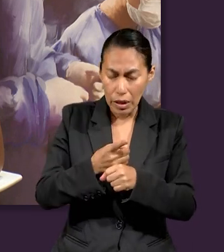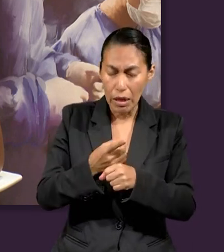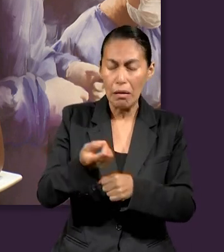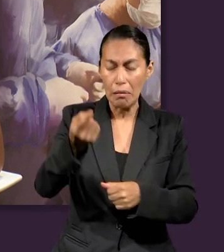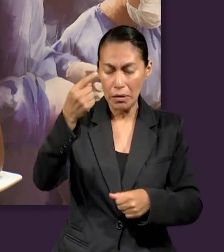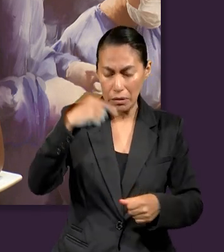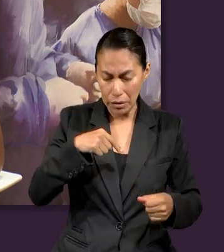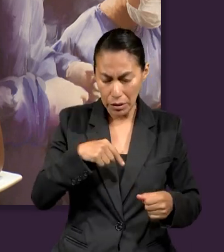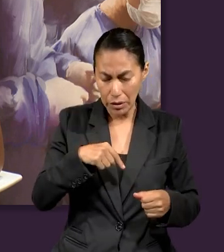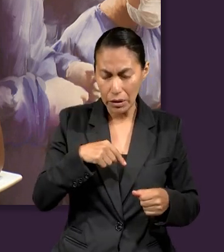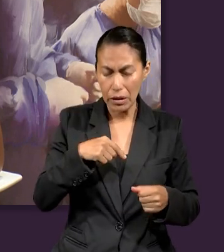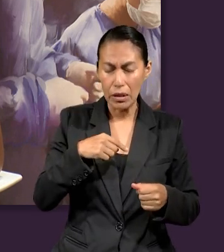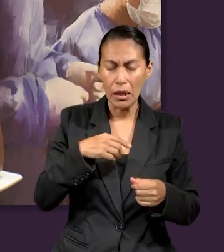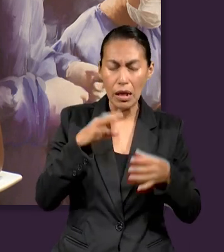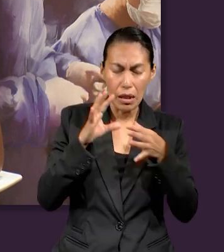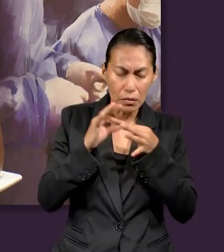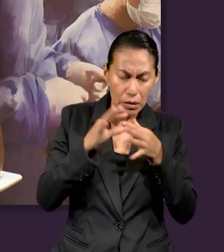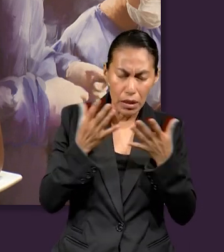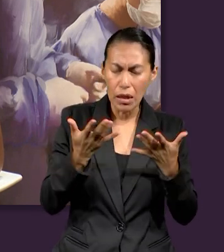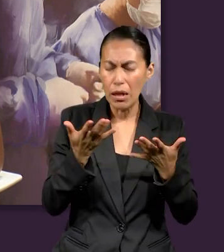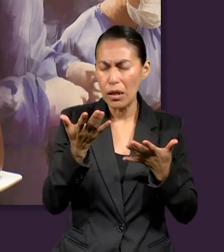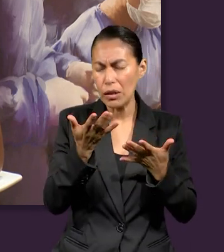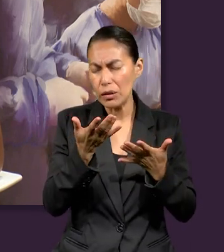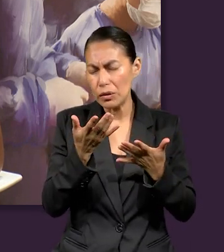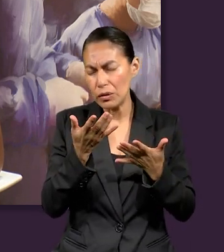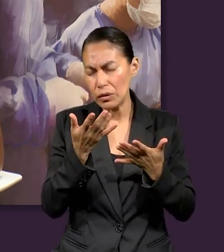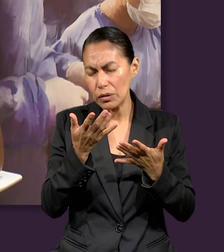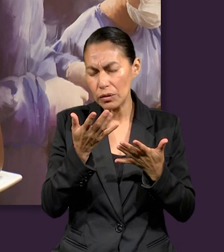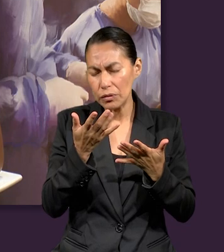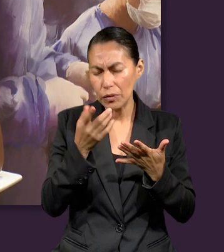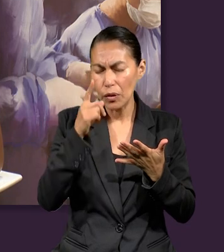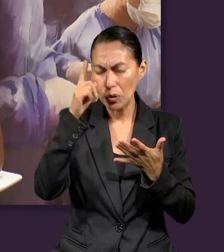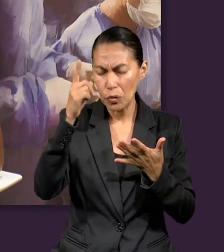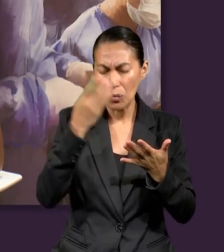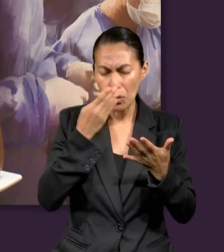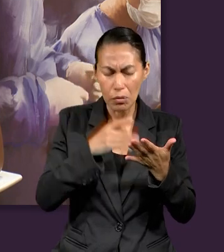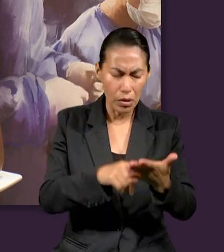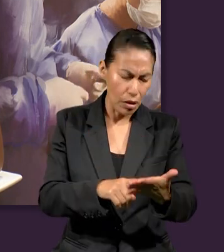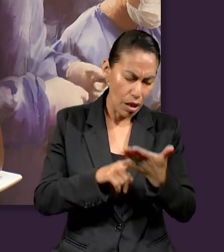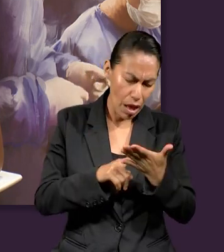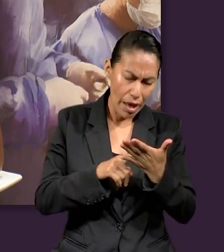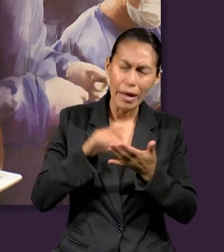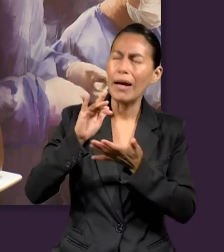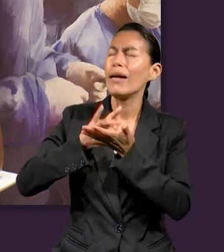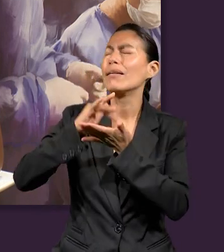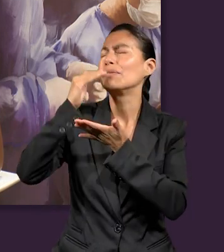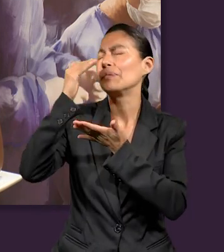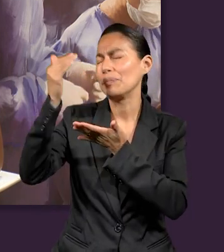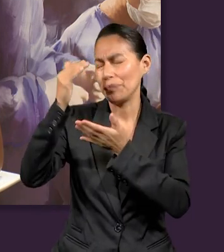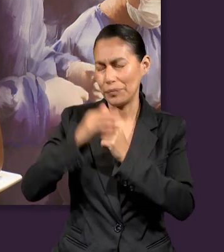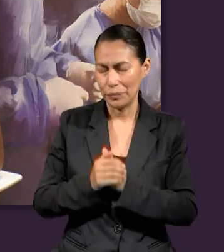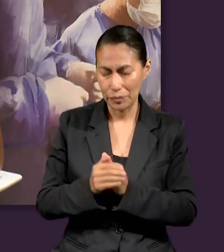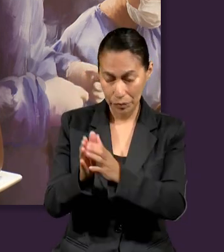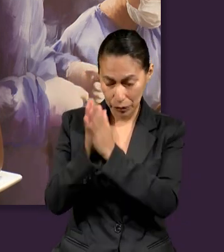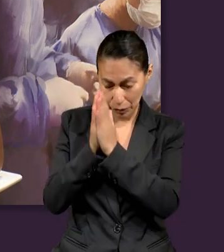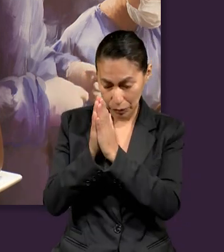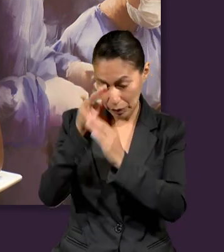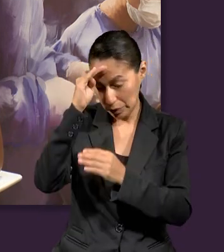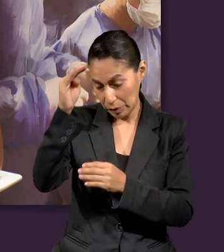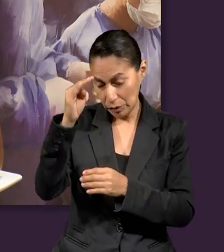esta oportunidad que nos das de estar aquí para exponer un poquito de tu palabra.